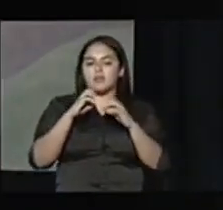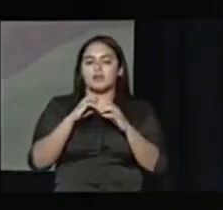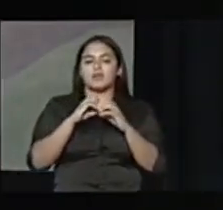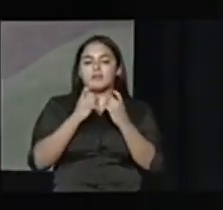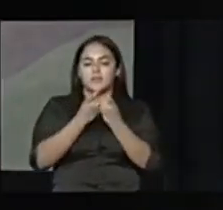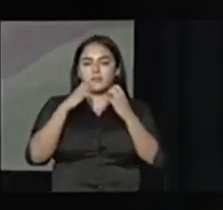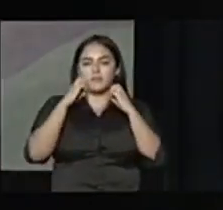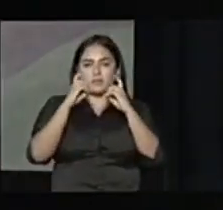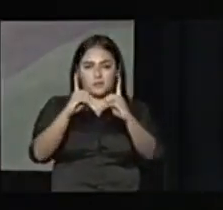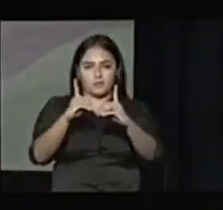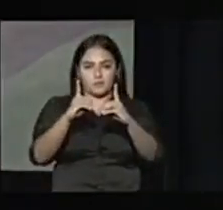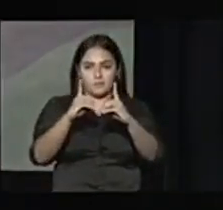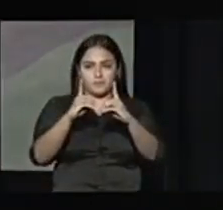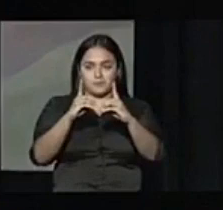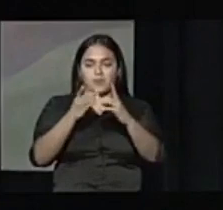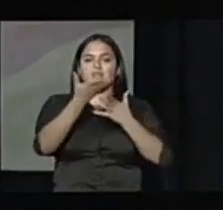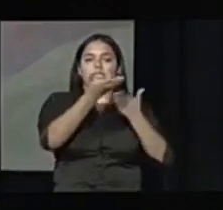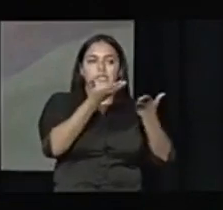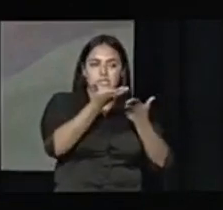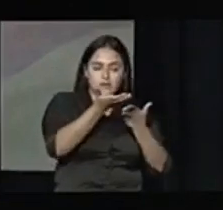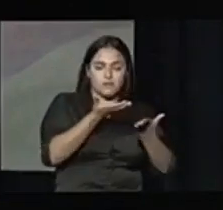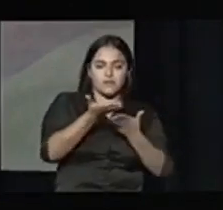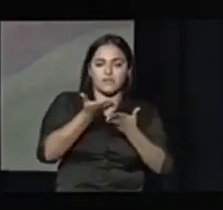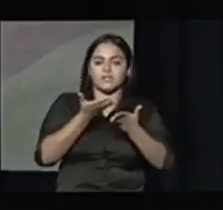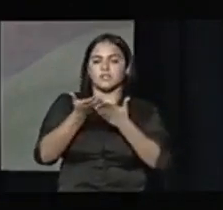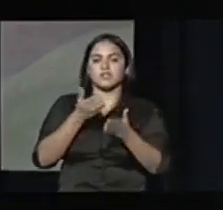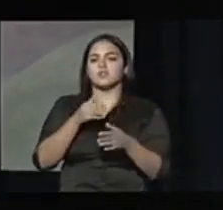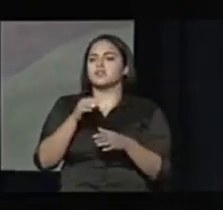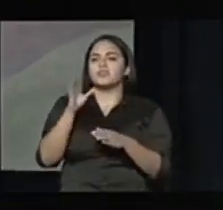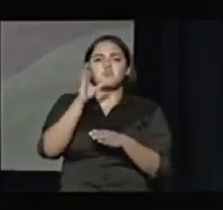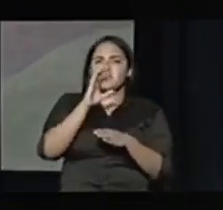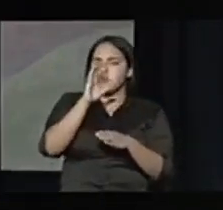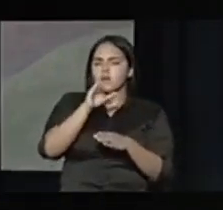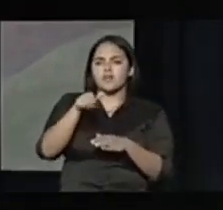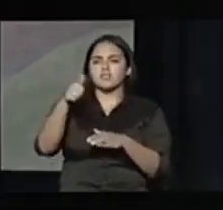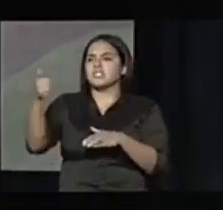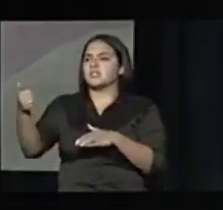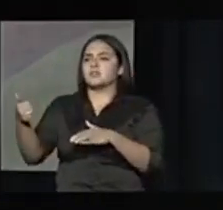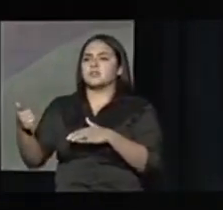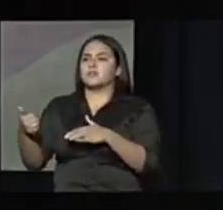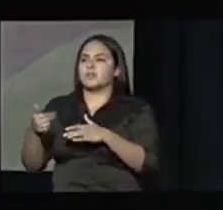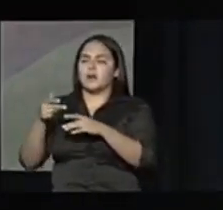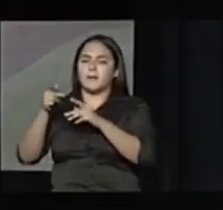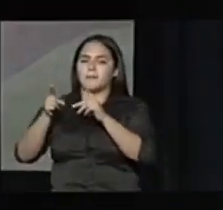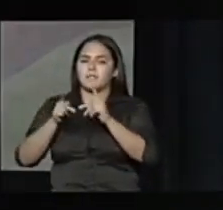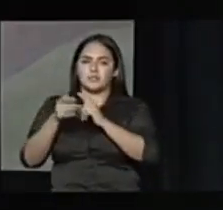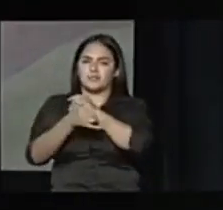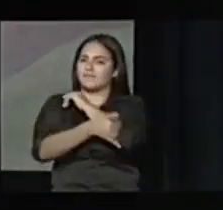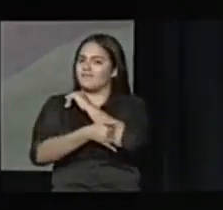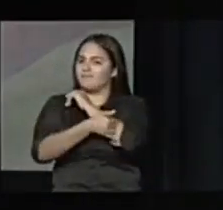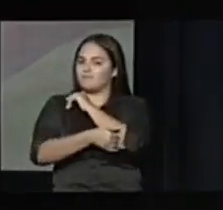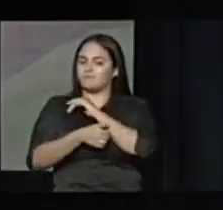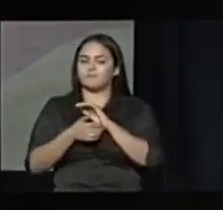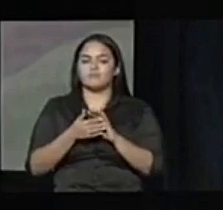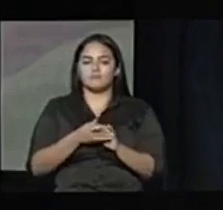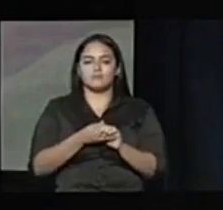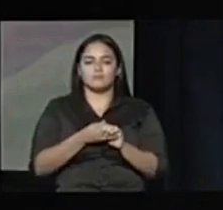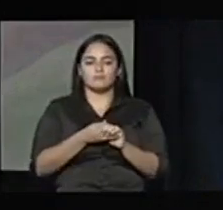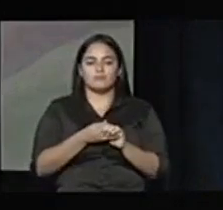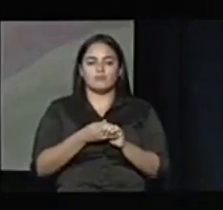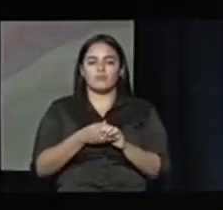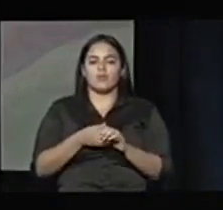suplir necesidades del departamento sin recurrir a tanto contratista externo en estos tiempos